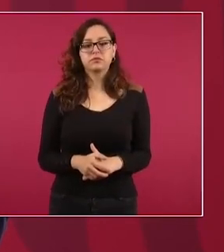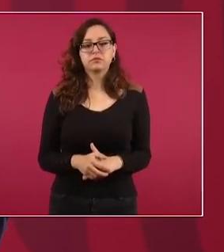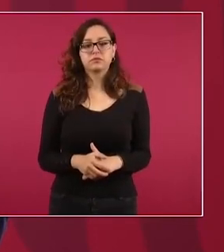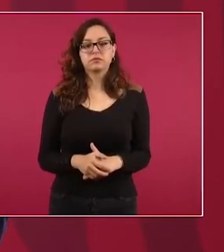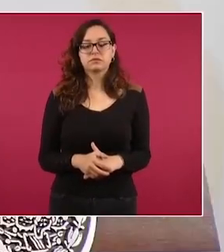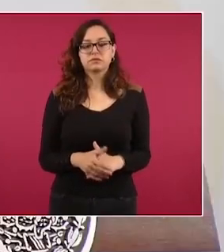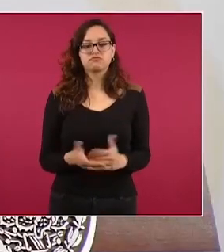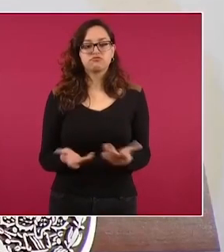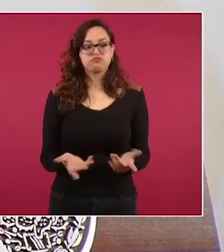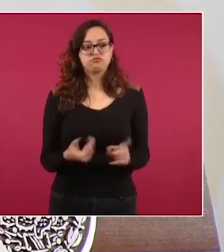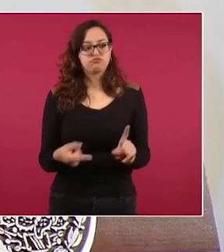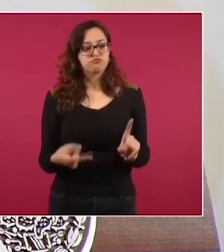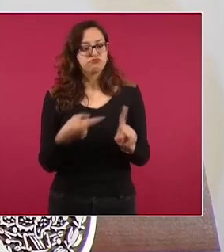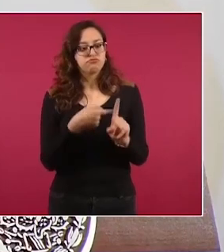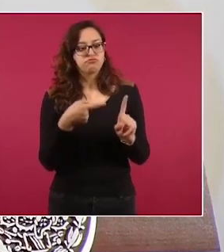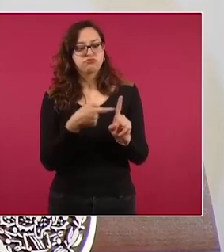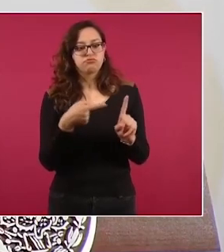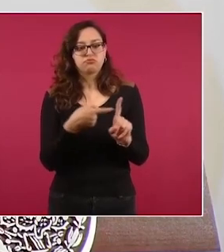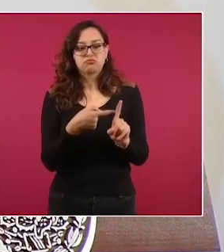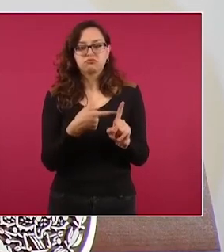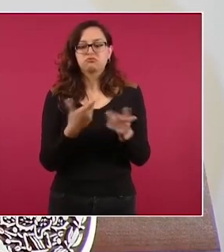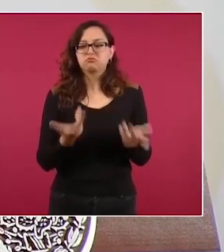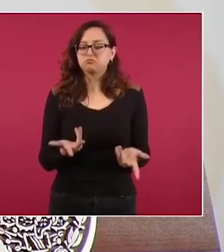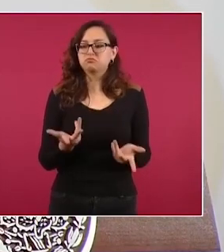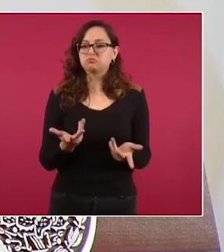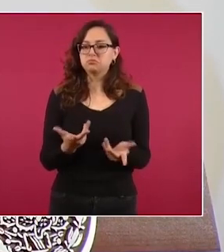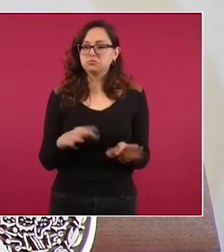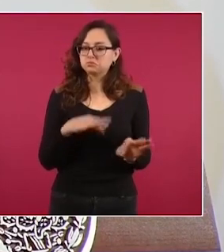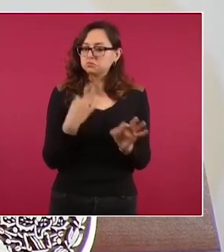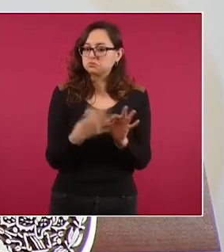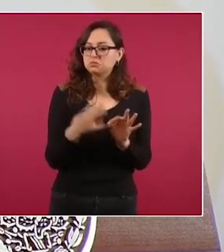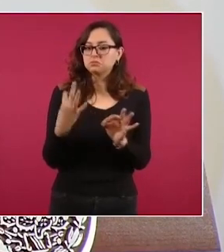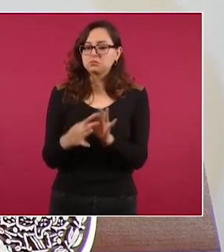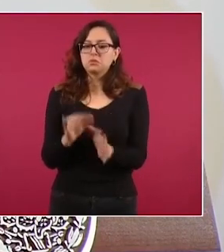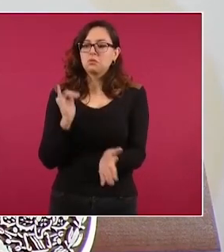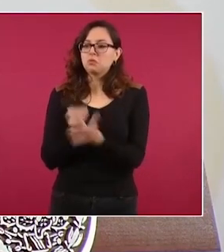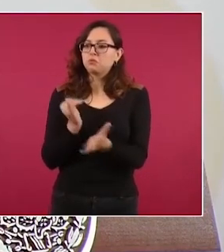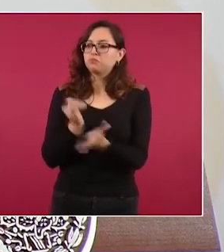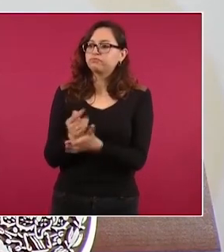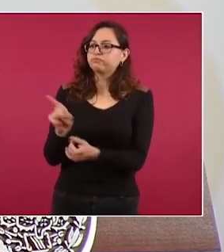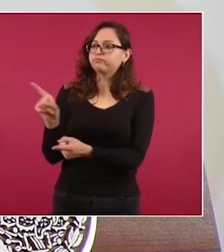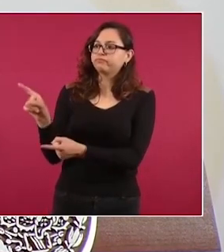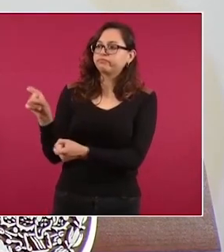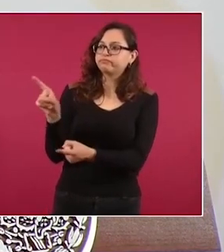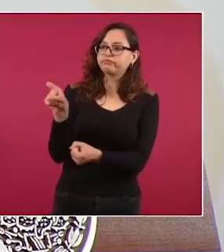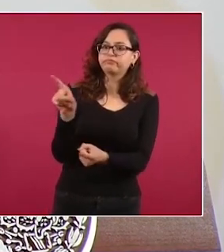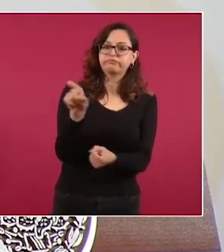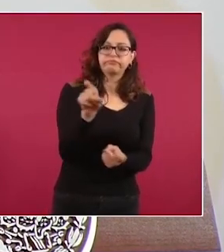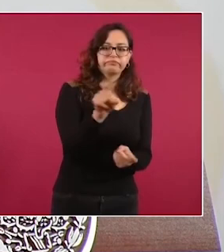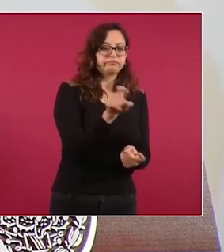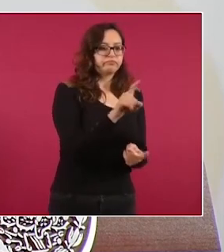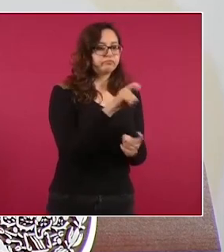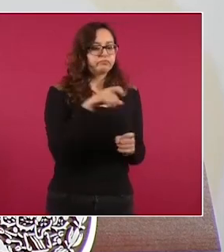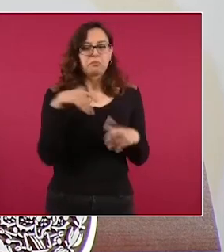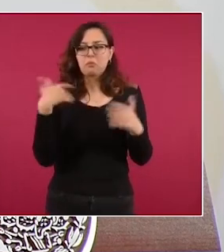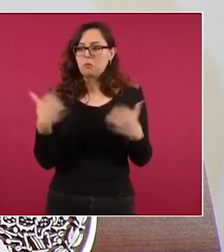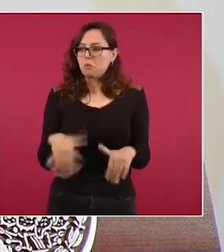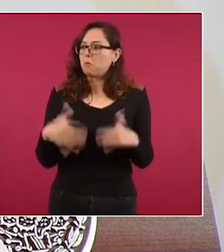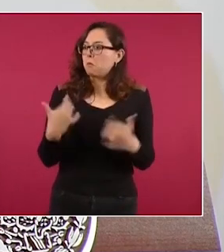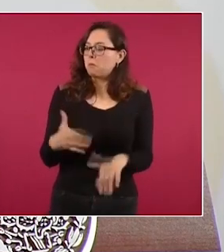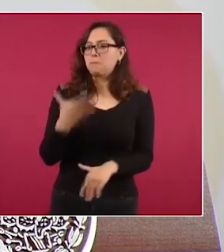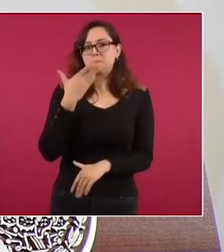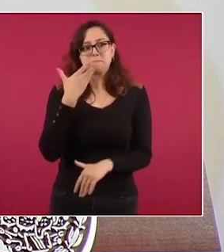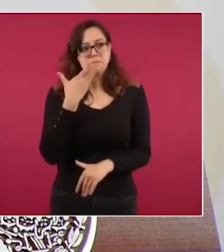no ha disminuido la recaudación yo creo que lo que